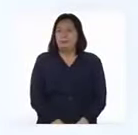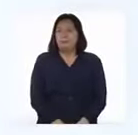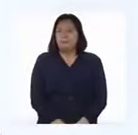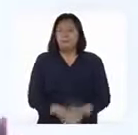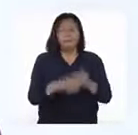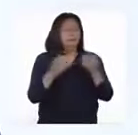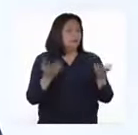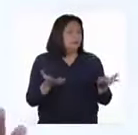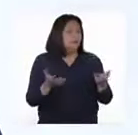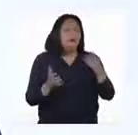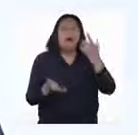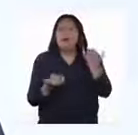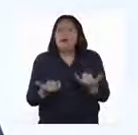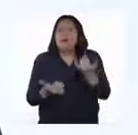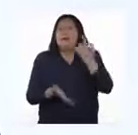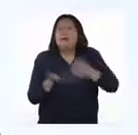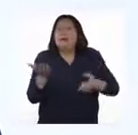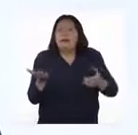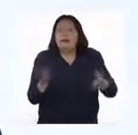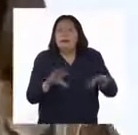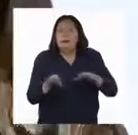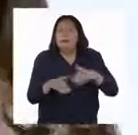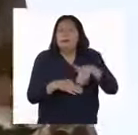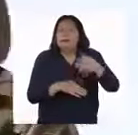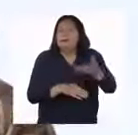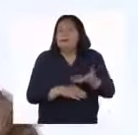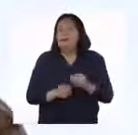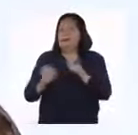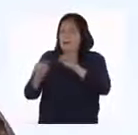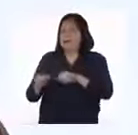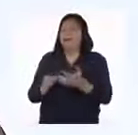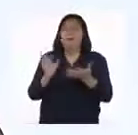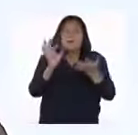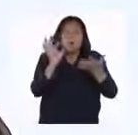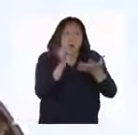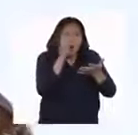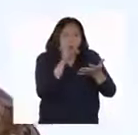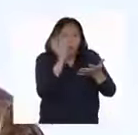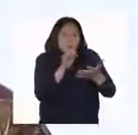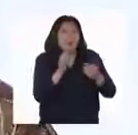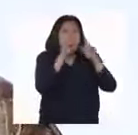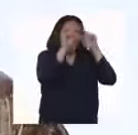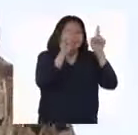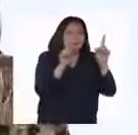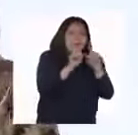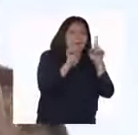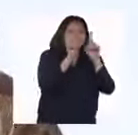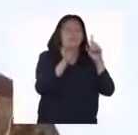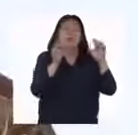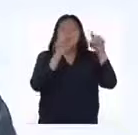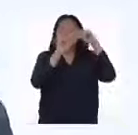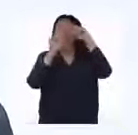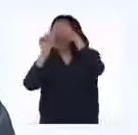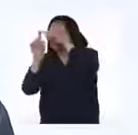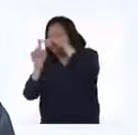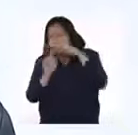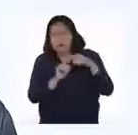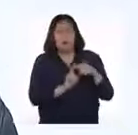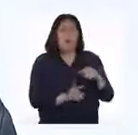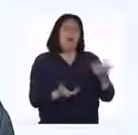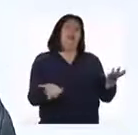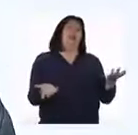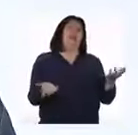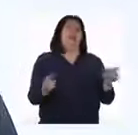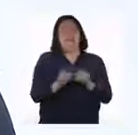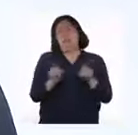¿Y qué podemos hacer a continuación? Podemos contar las vicuñas de cada sector y luego sumar todo. Pero eso sería